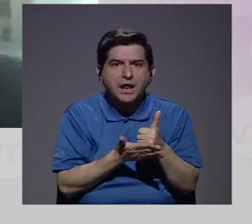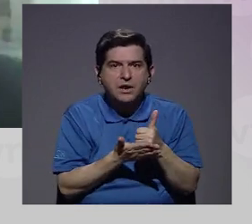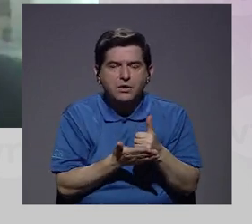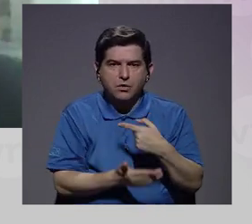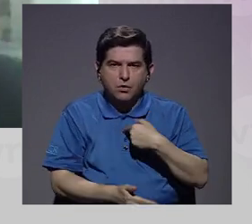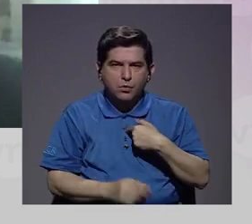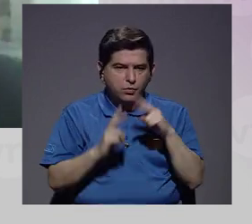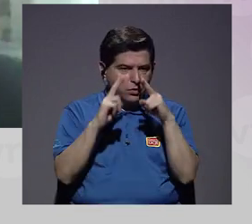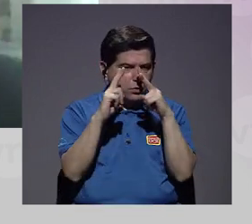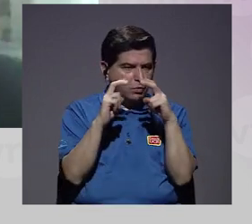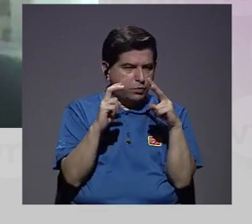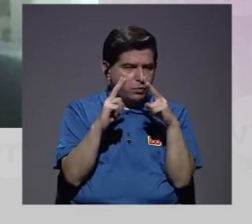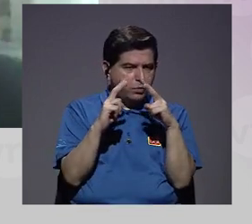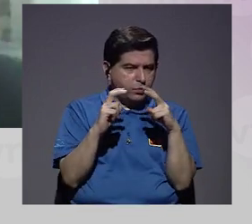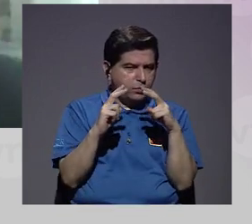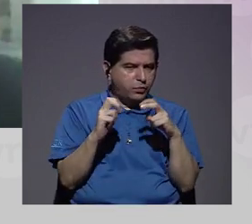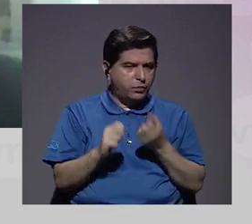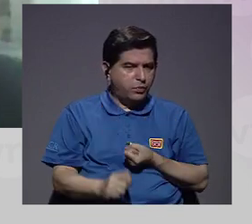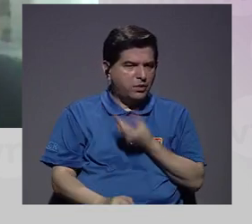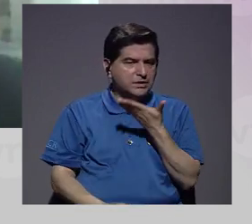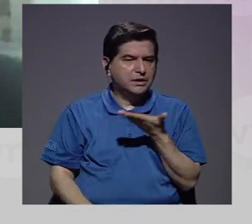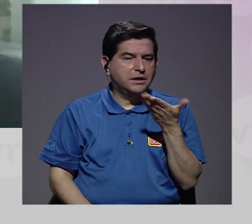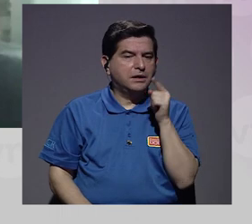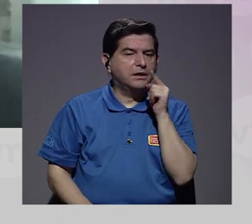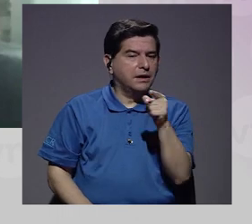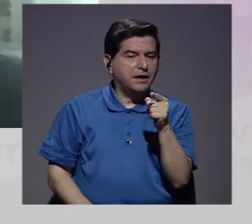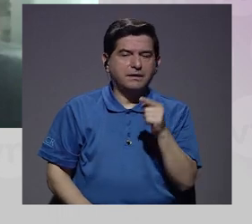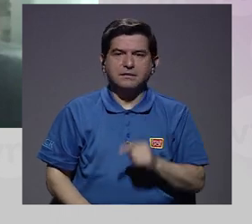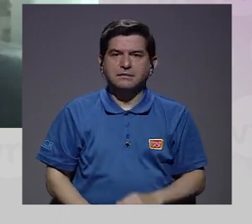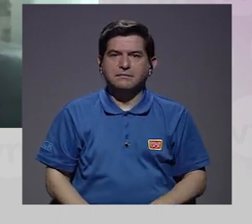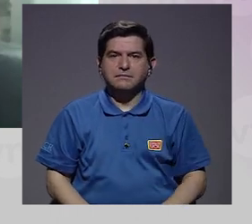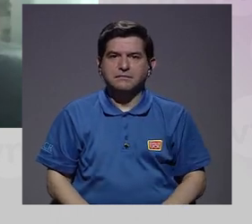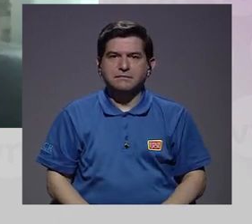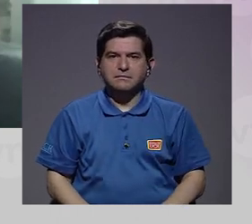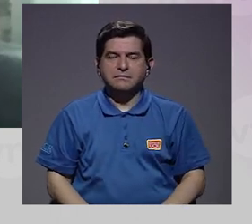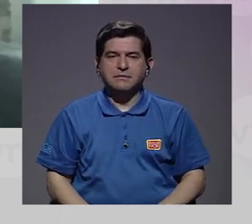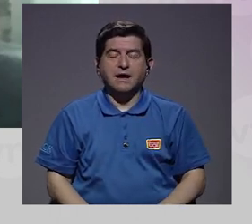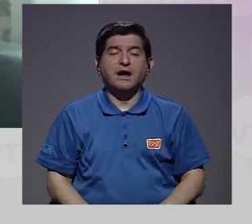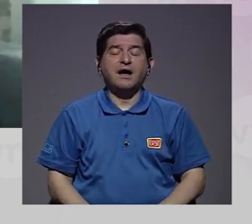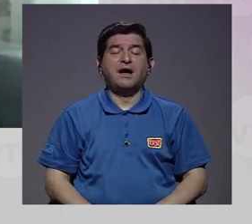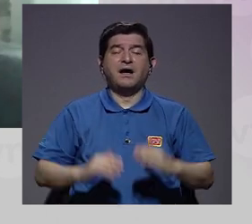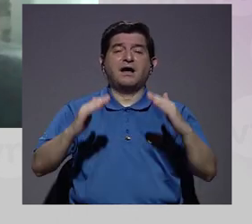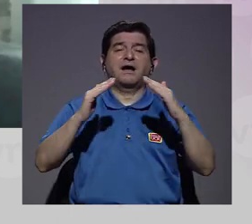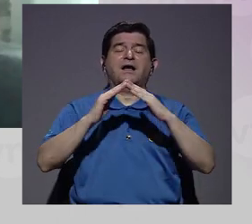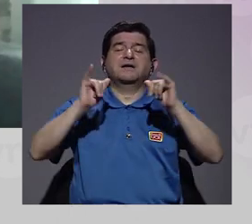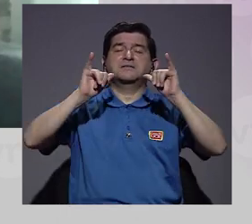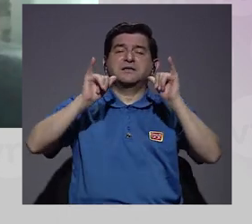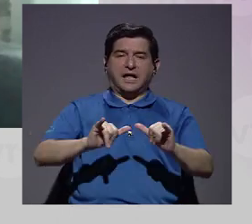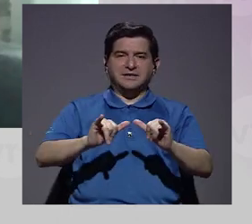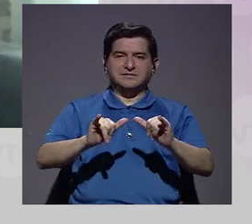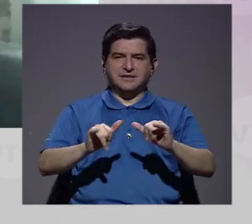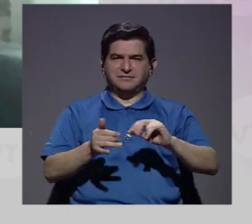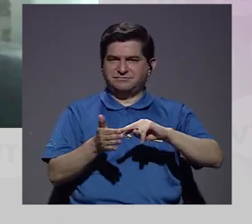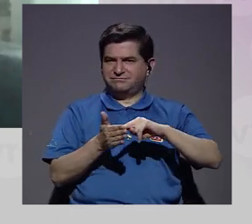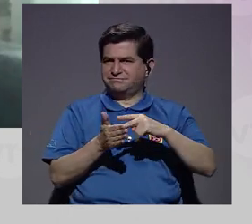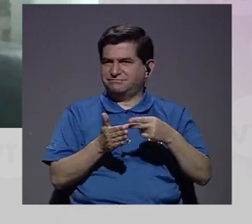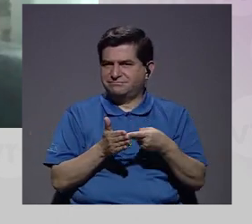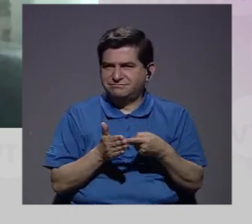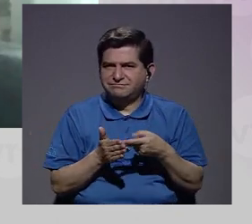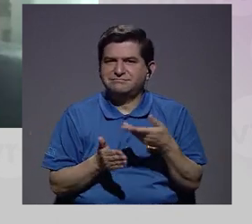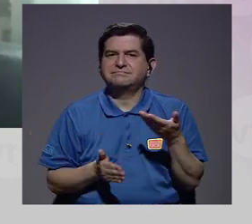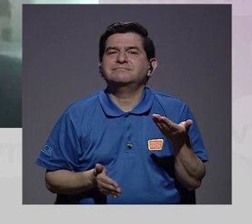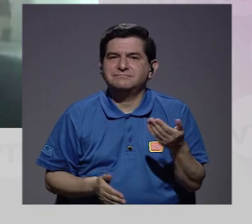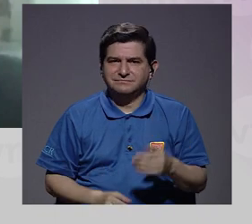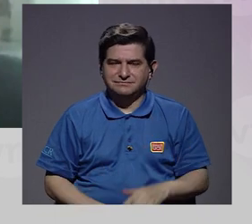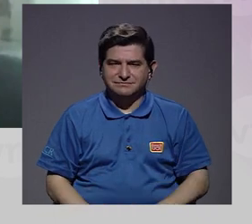algo, uno tiene que revisar qué es lo que están expresando esos chistes. Ese quedarte en casa, o quedarse en la casa,